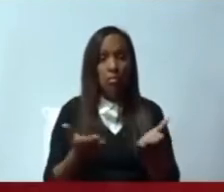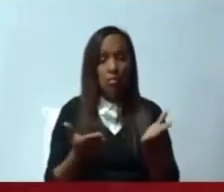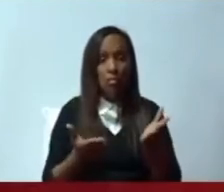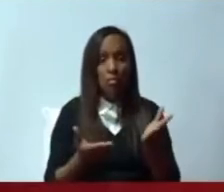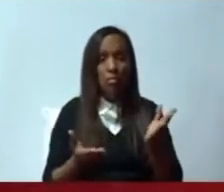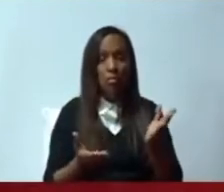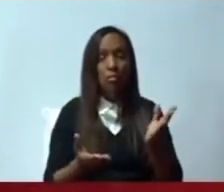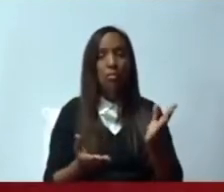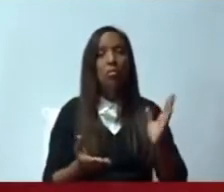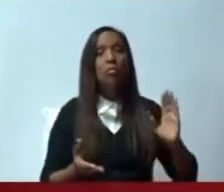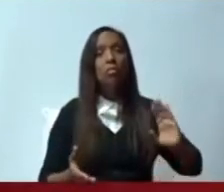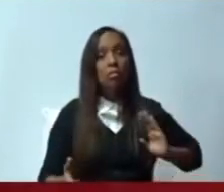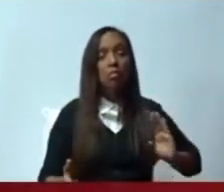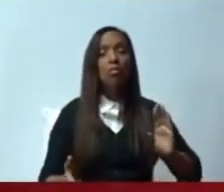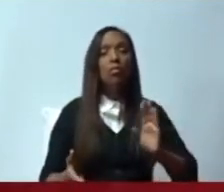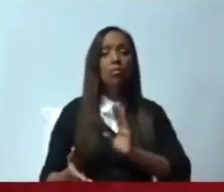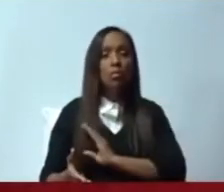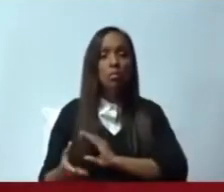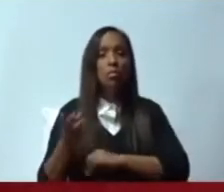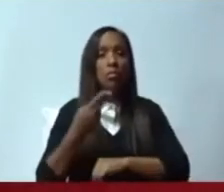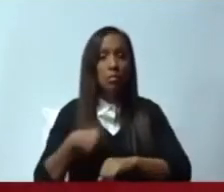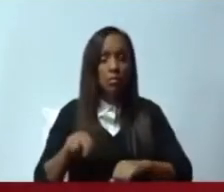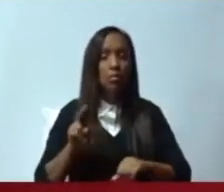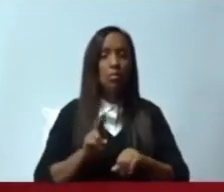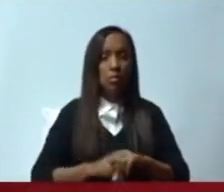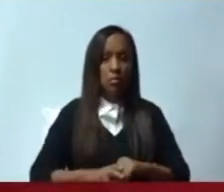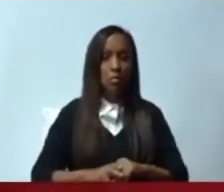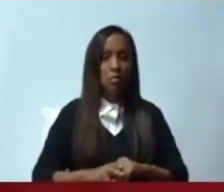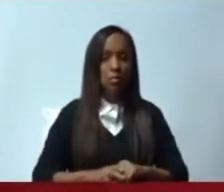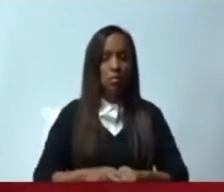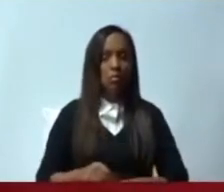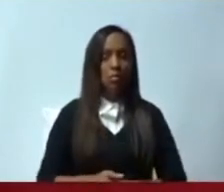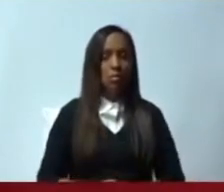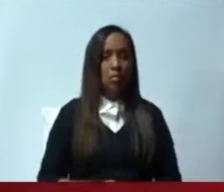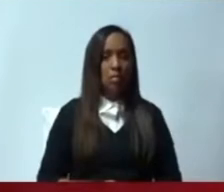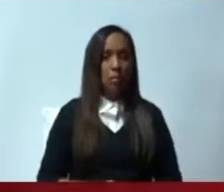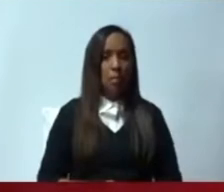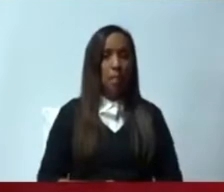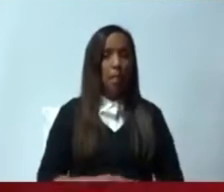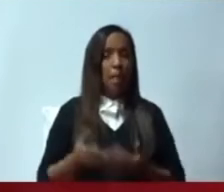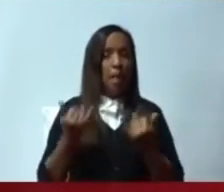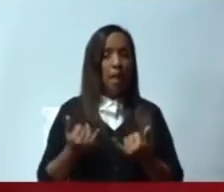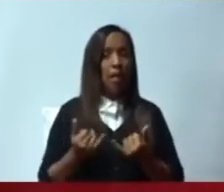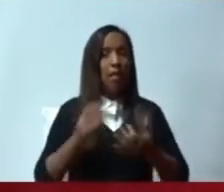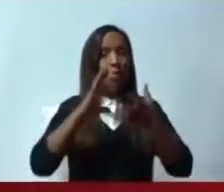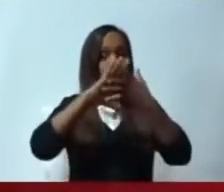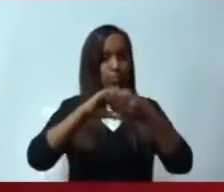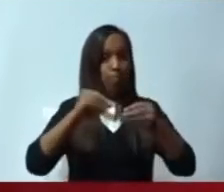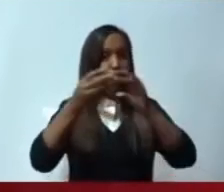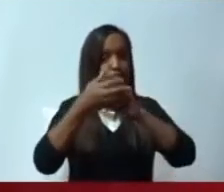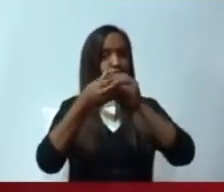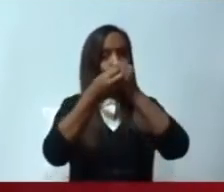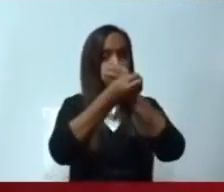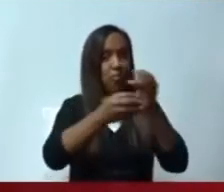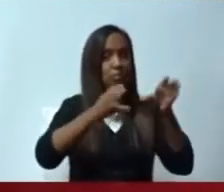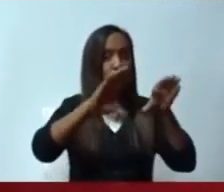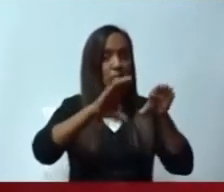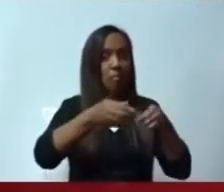al PRD en la Cámara de Diputados que perfectamente